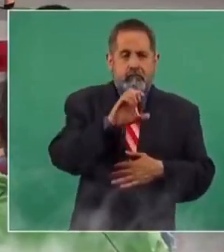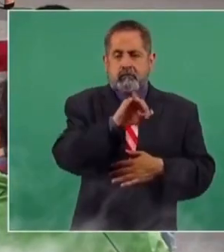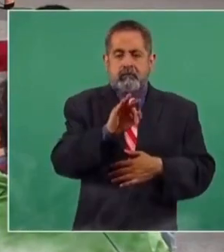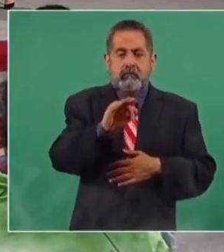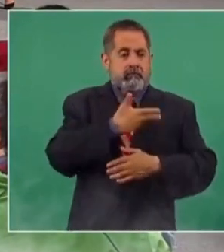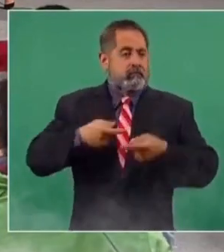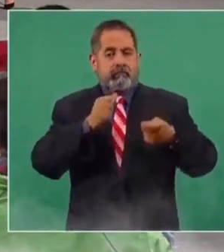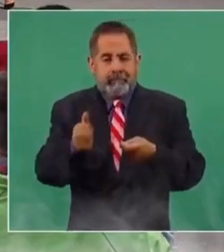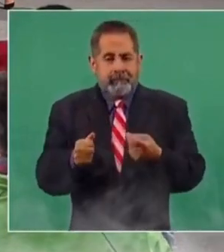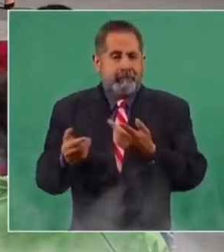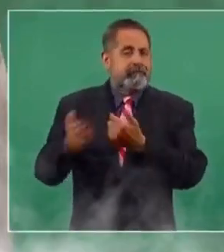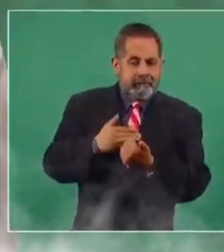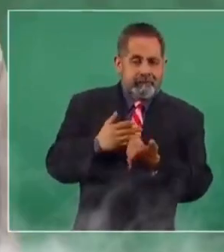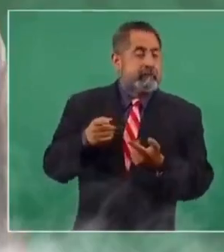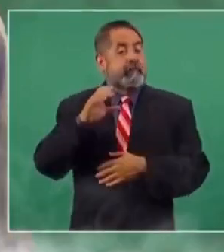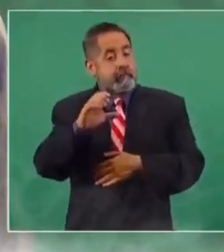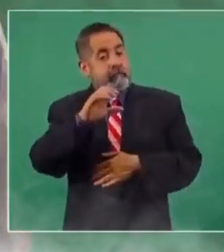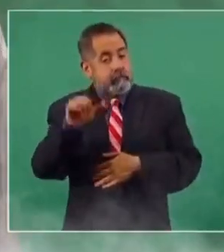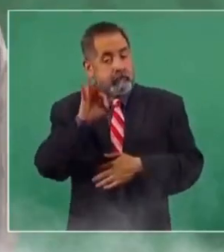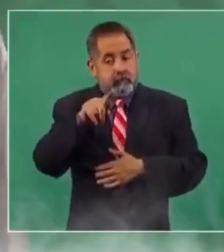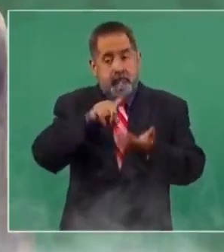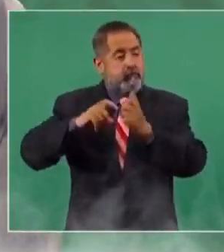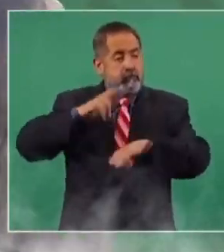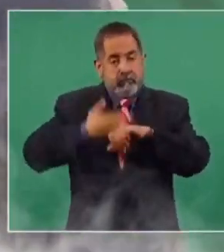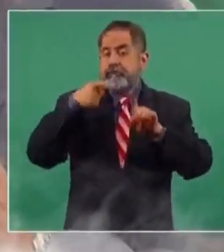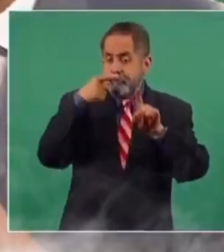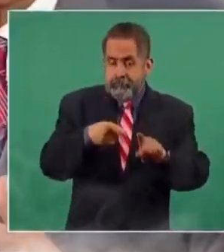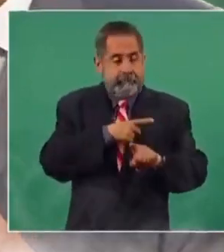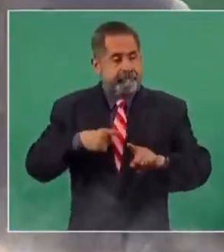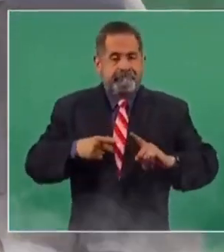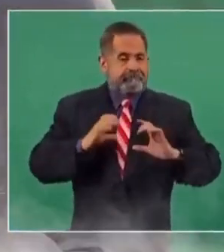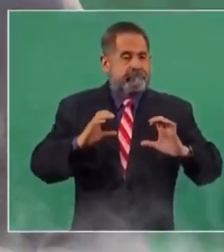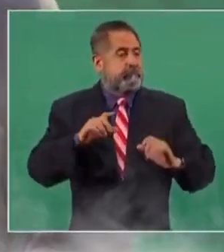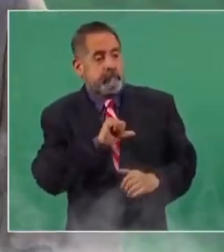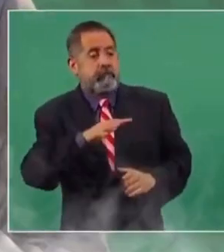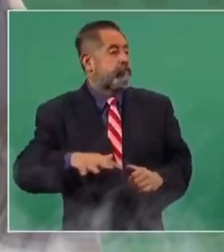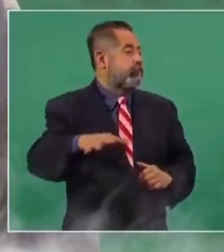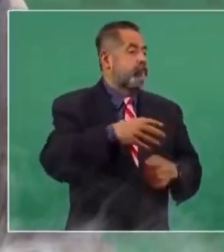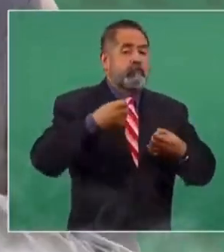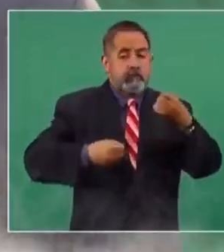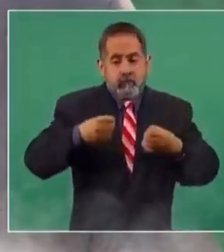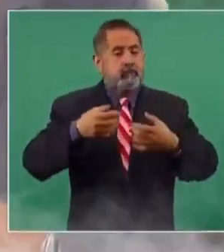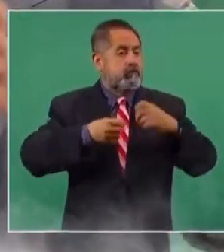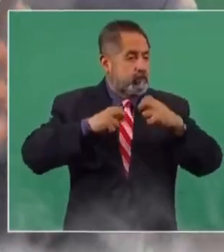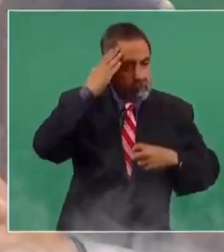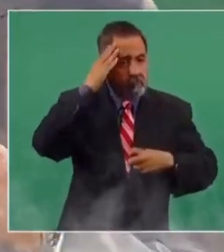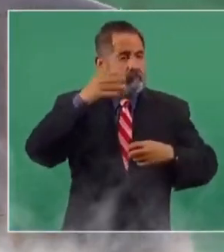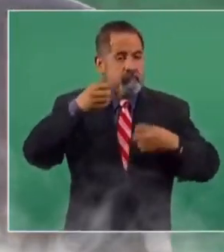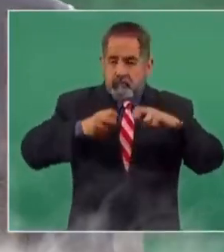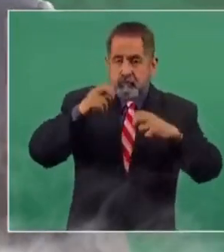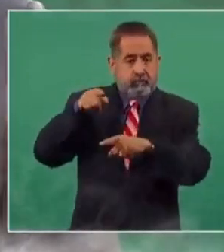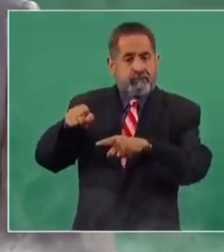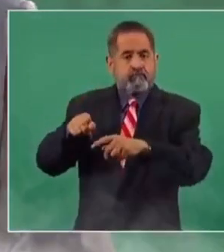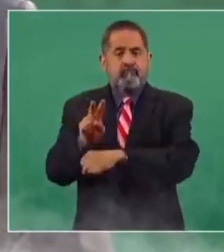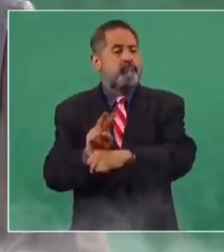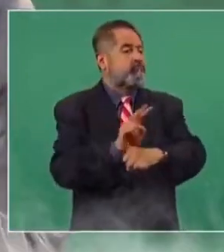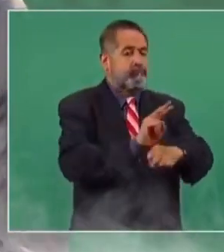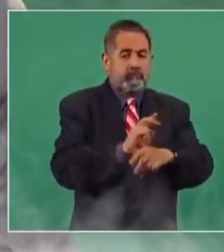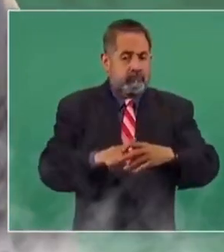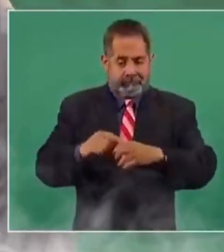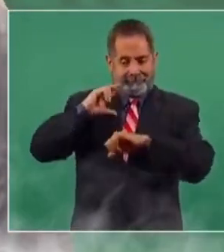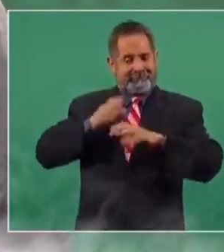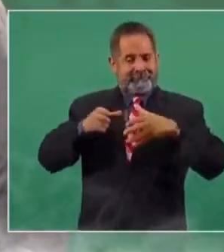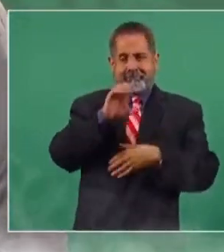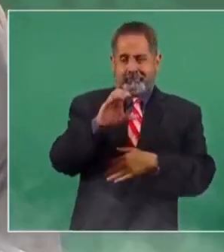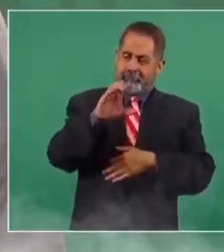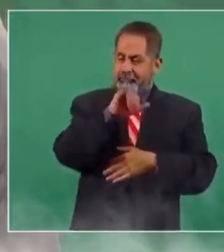de la Judicatura, que es el órgano encargado de cuidar el buen comportamiento de los jueces, de los magistrados, de los mismos ministros. Es el